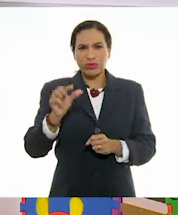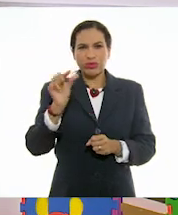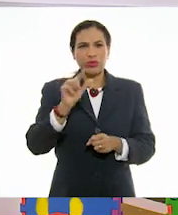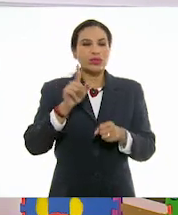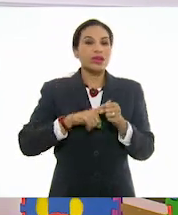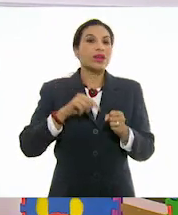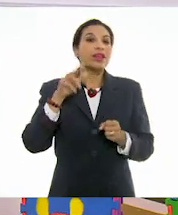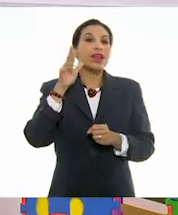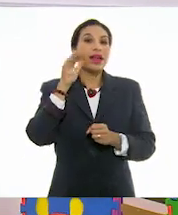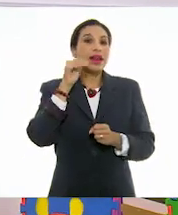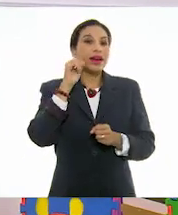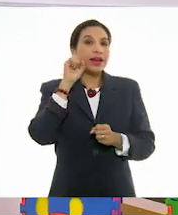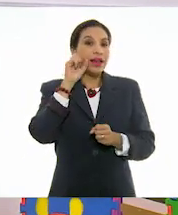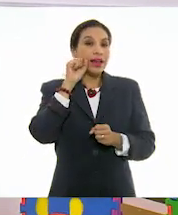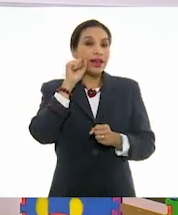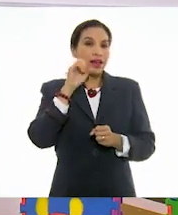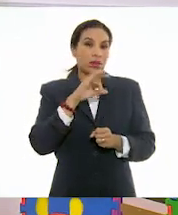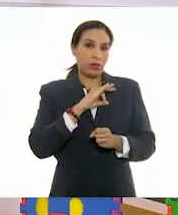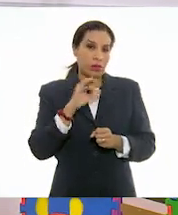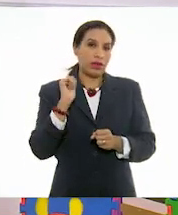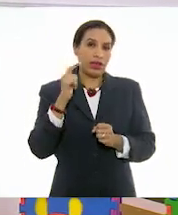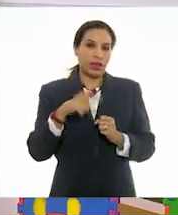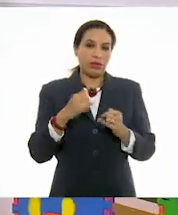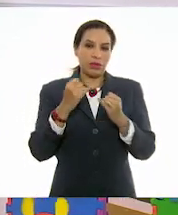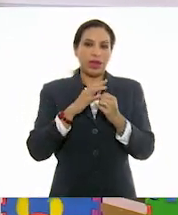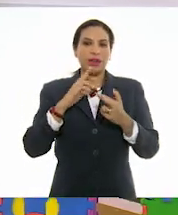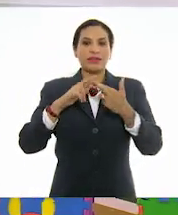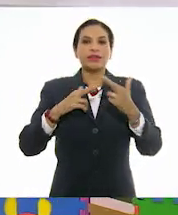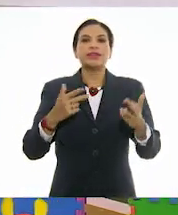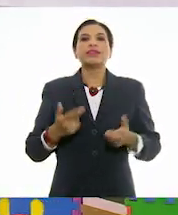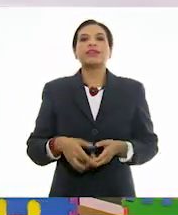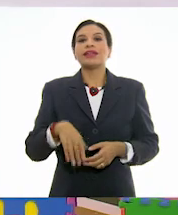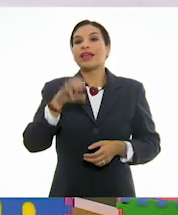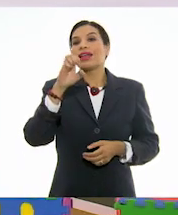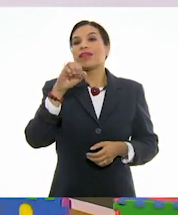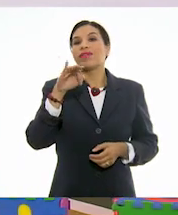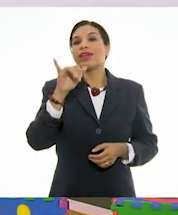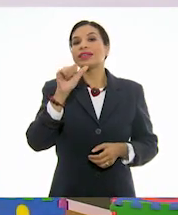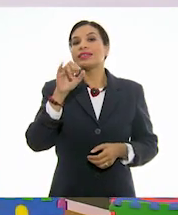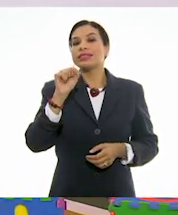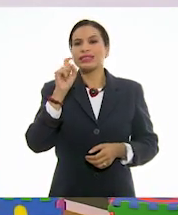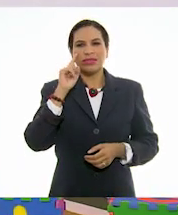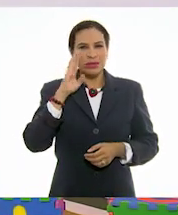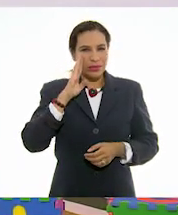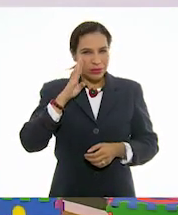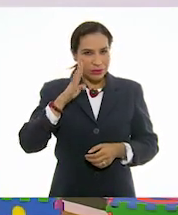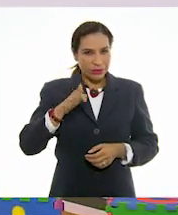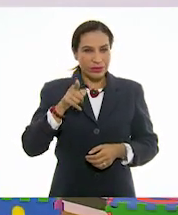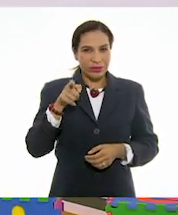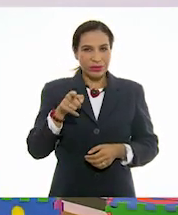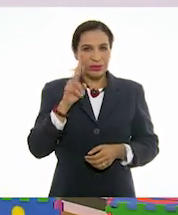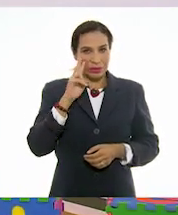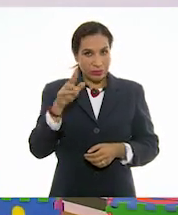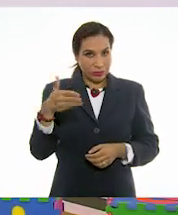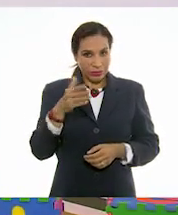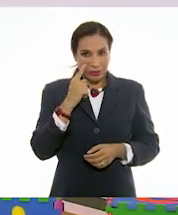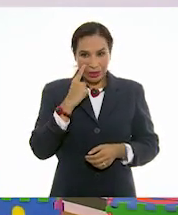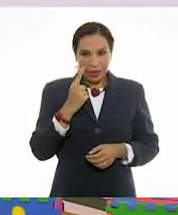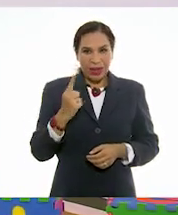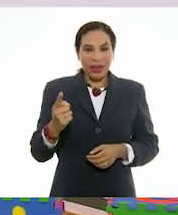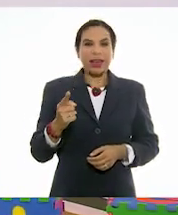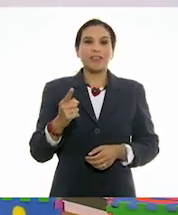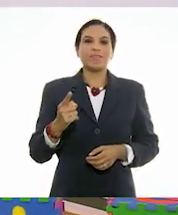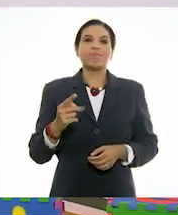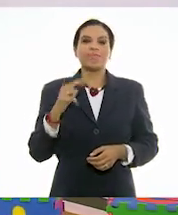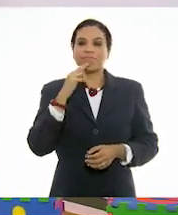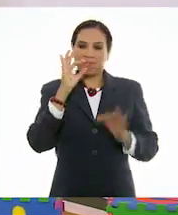naranja, que puede ser que también haga relación a el énfasis. Y que, ¡ay! ¿Viste el pececito? Entonces nuestra